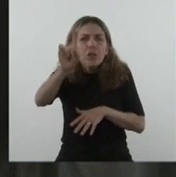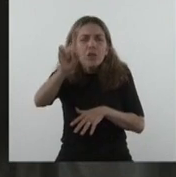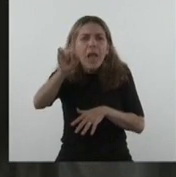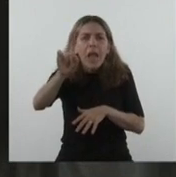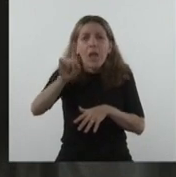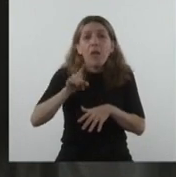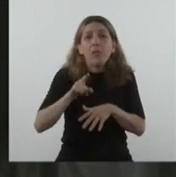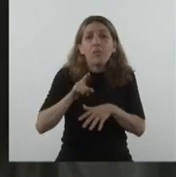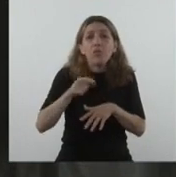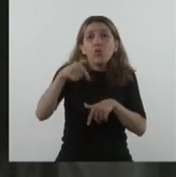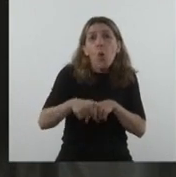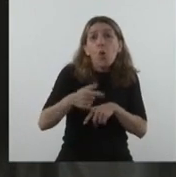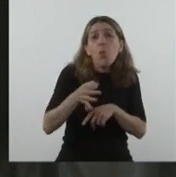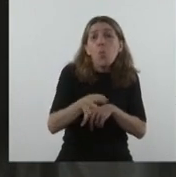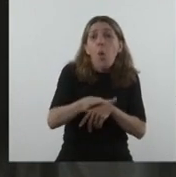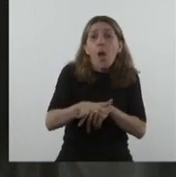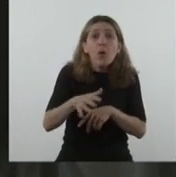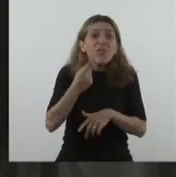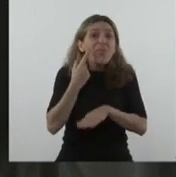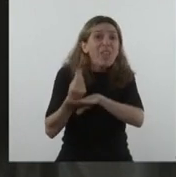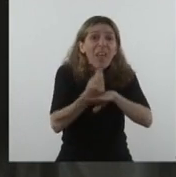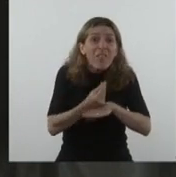dignidad que merecen.